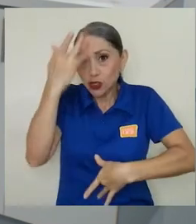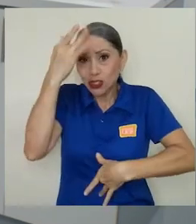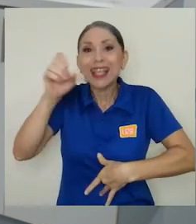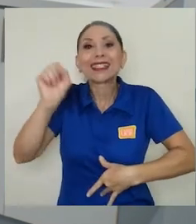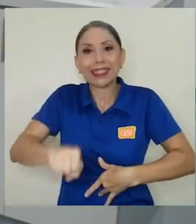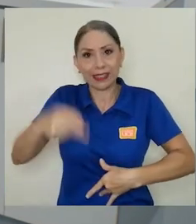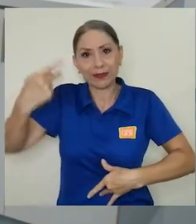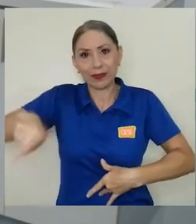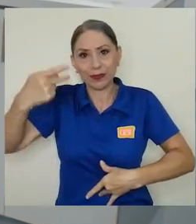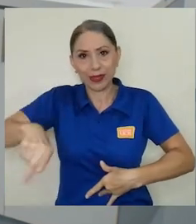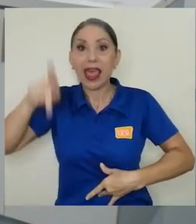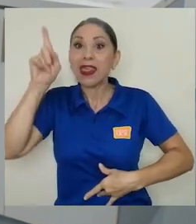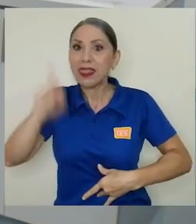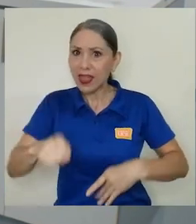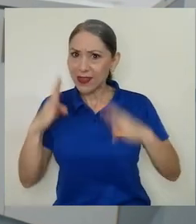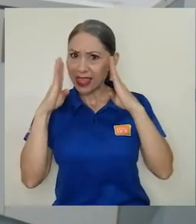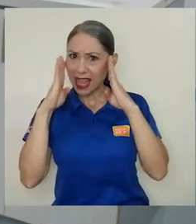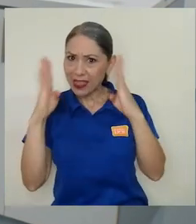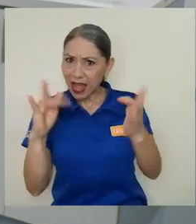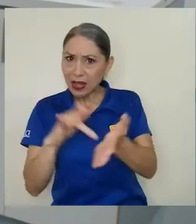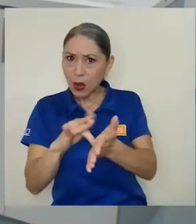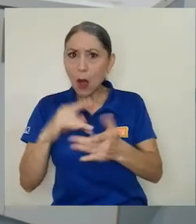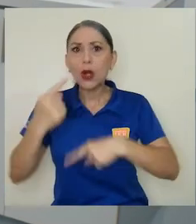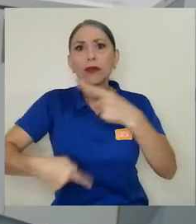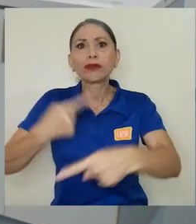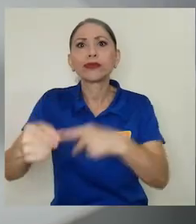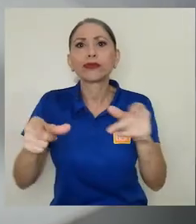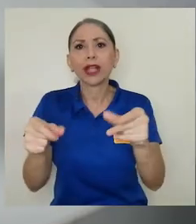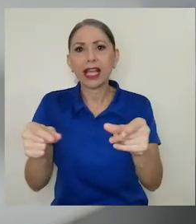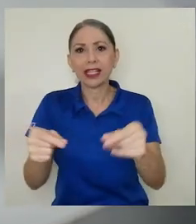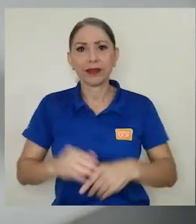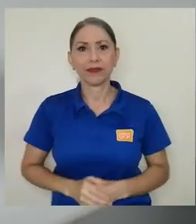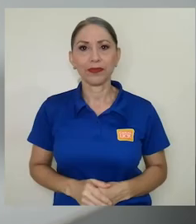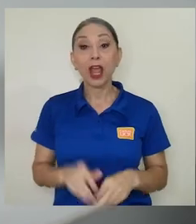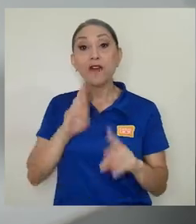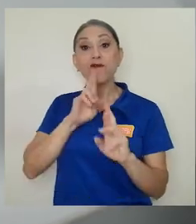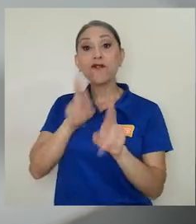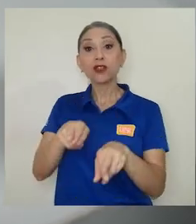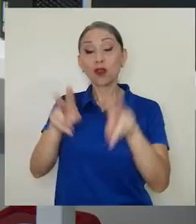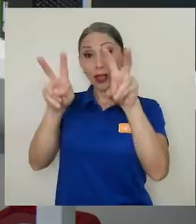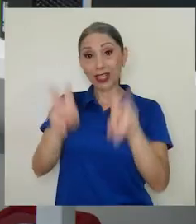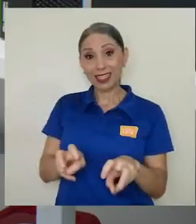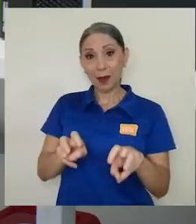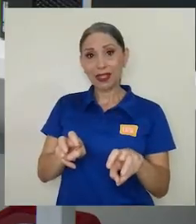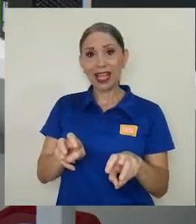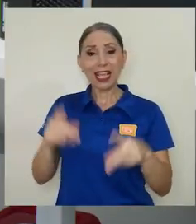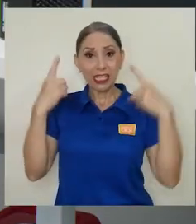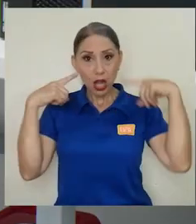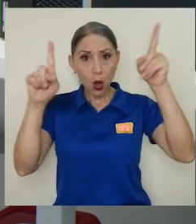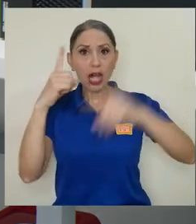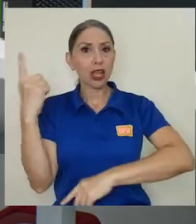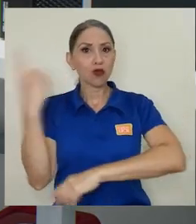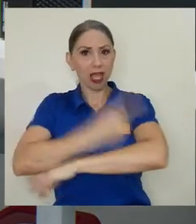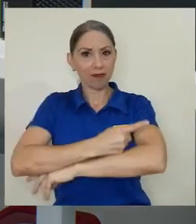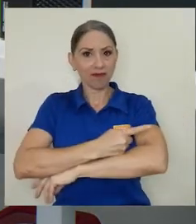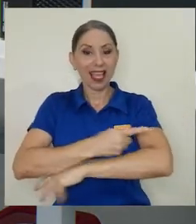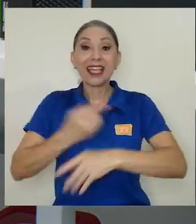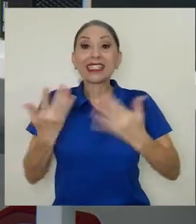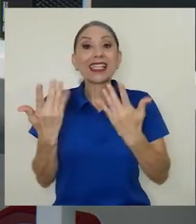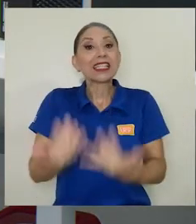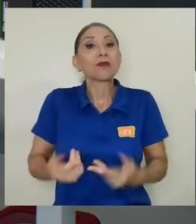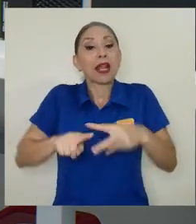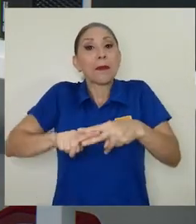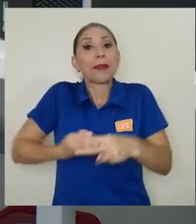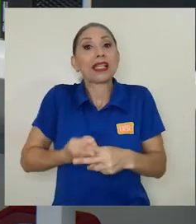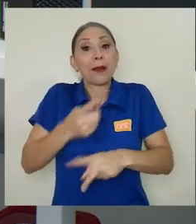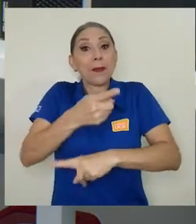porque realmente van hacia una progresión al cáncer. Los resultados de este examen se obtienen en un día y se espera arrancar a